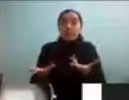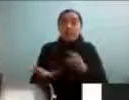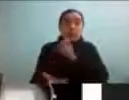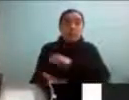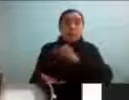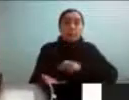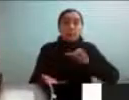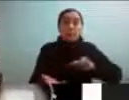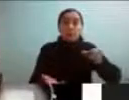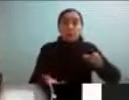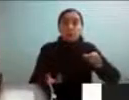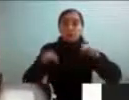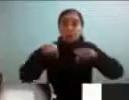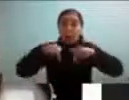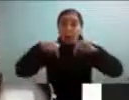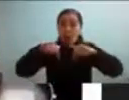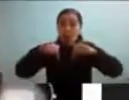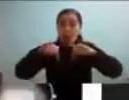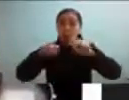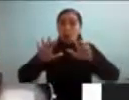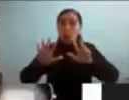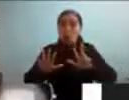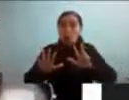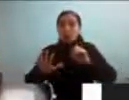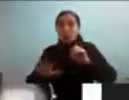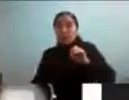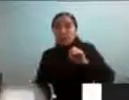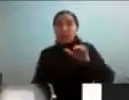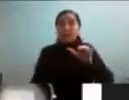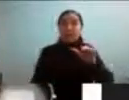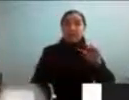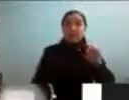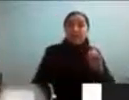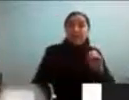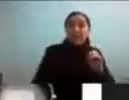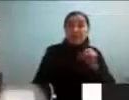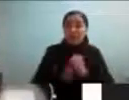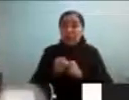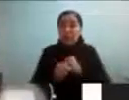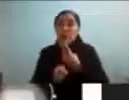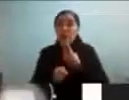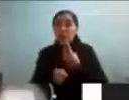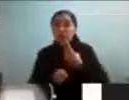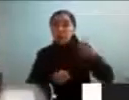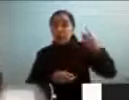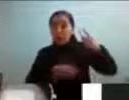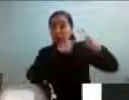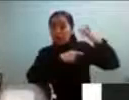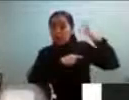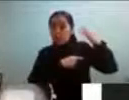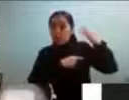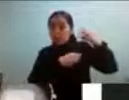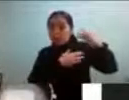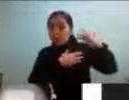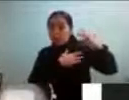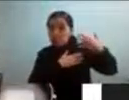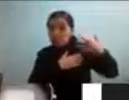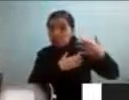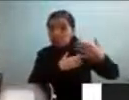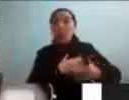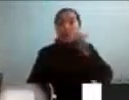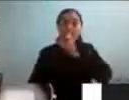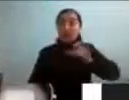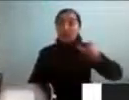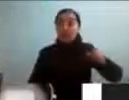hoy tienen 80, 60 años o sea vivieron esa historia del autismo y muchas personas jóvenes van a vivir una historia